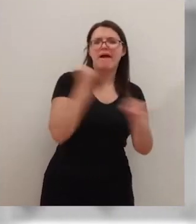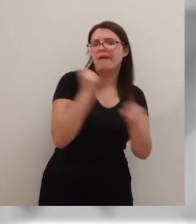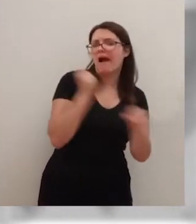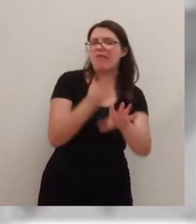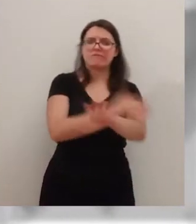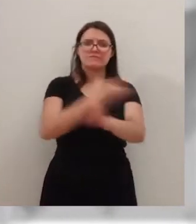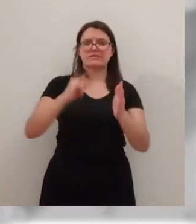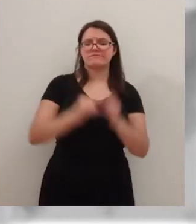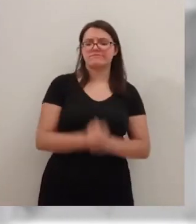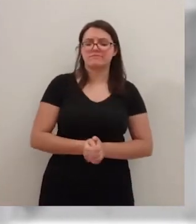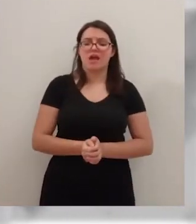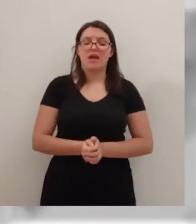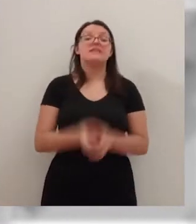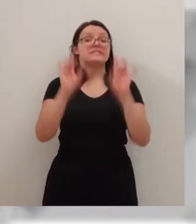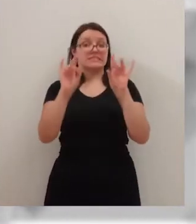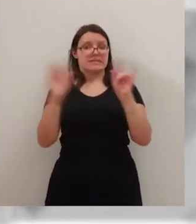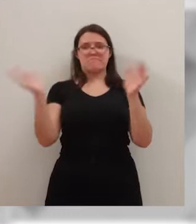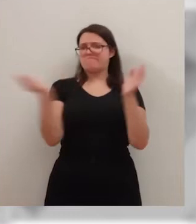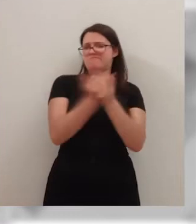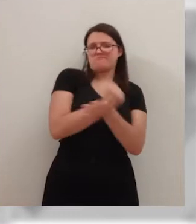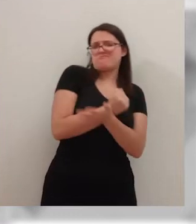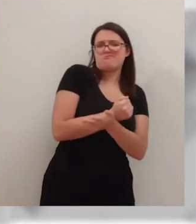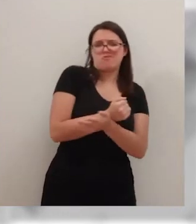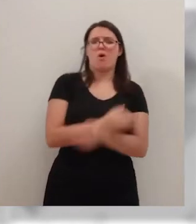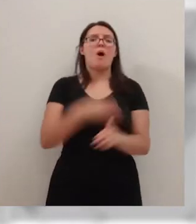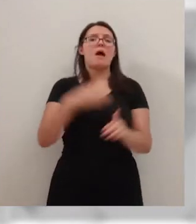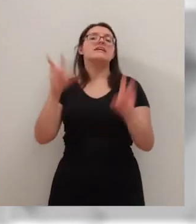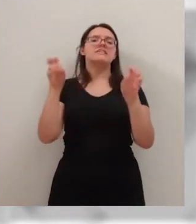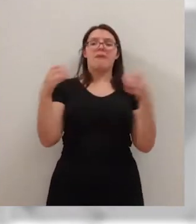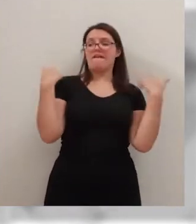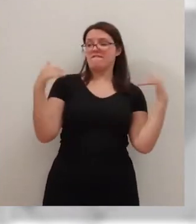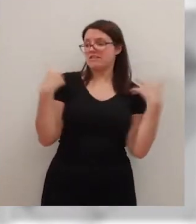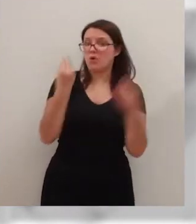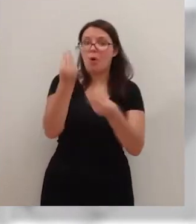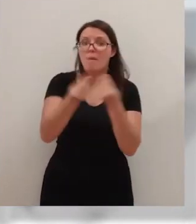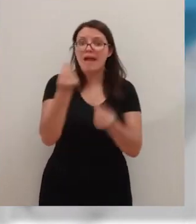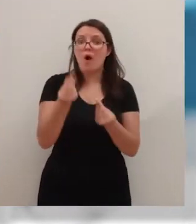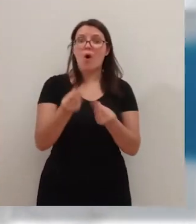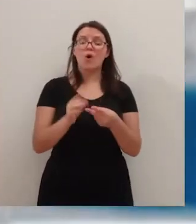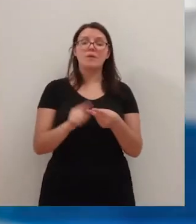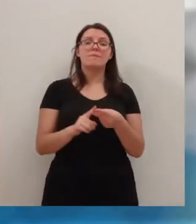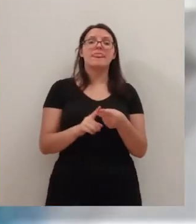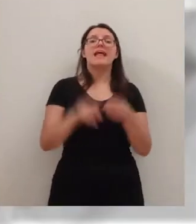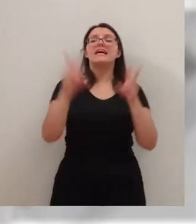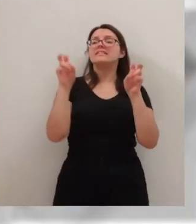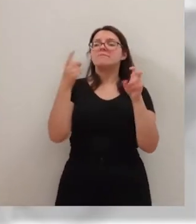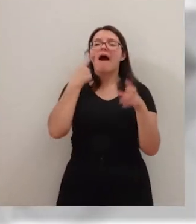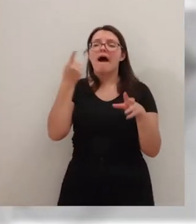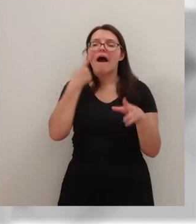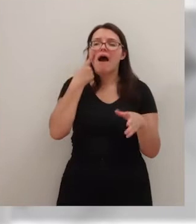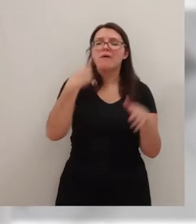esta pretemporada. Sí, nos sirve para todo, para el tema físico mejorarlo, porque la exigencia de un partido